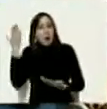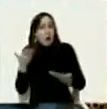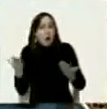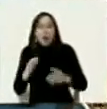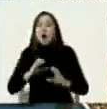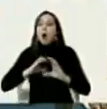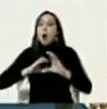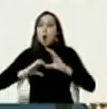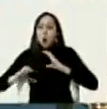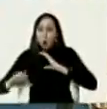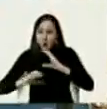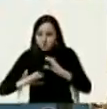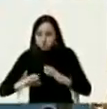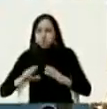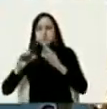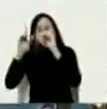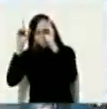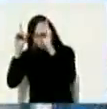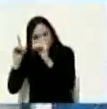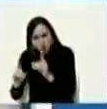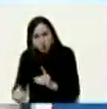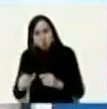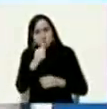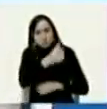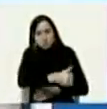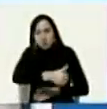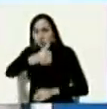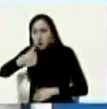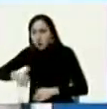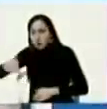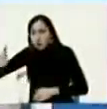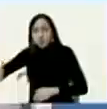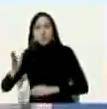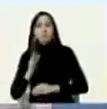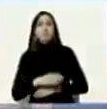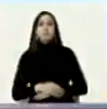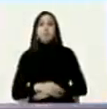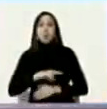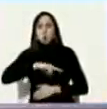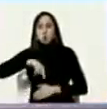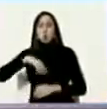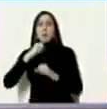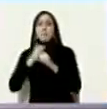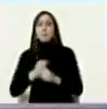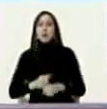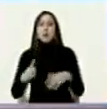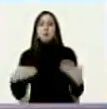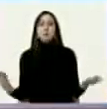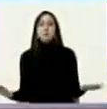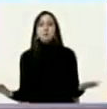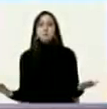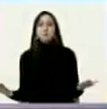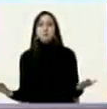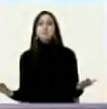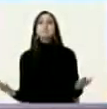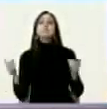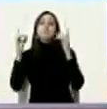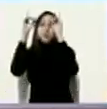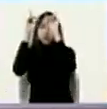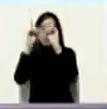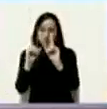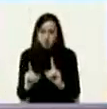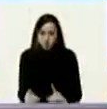a tomar decisiones que podemos esperar Leonel que tomemos decisiones